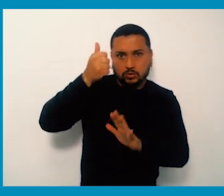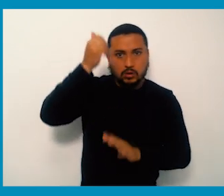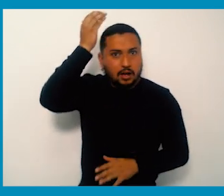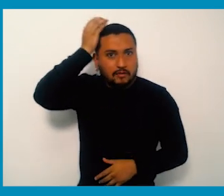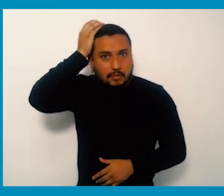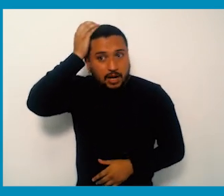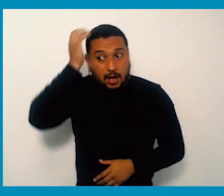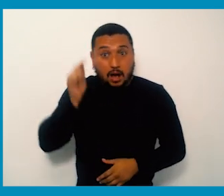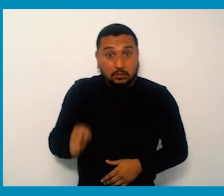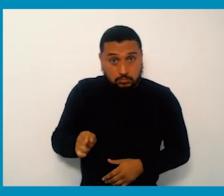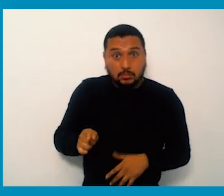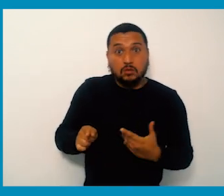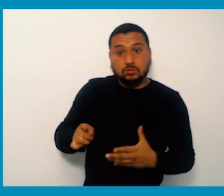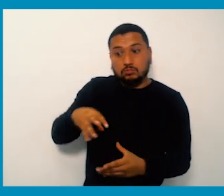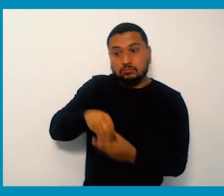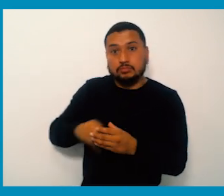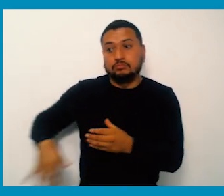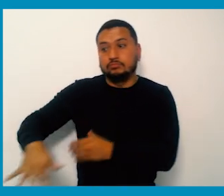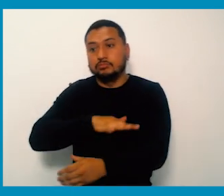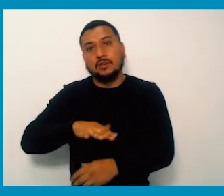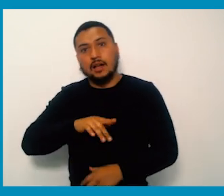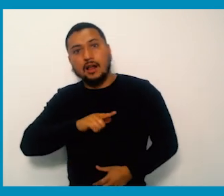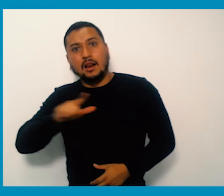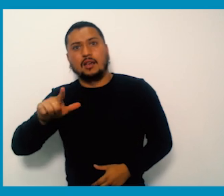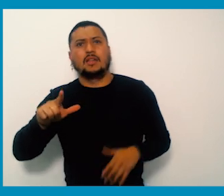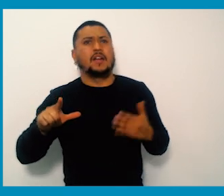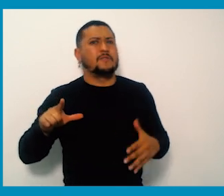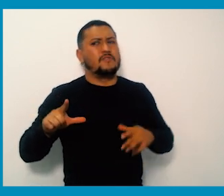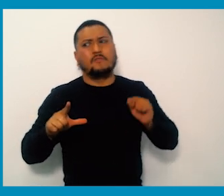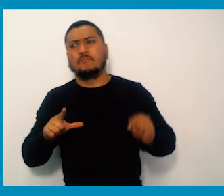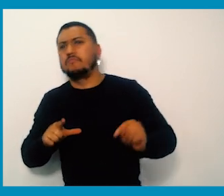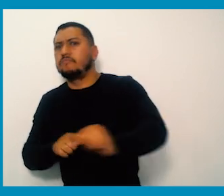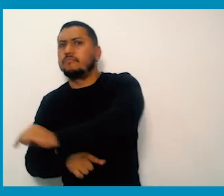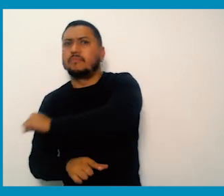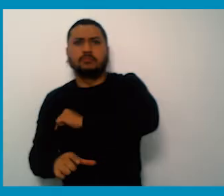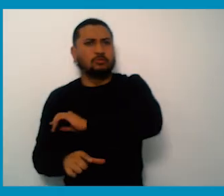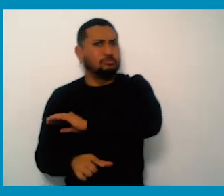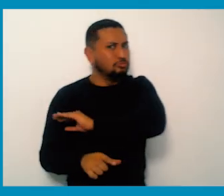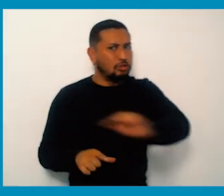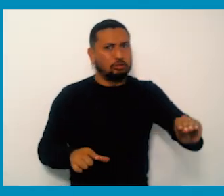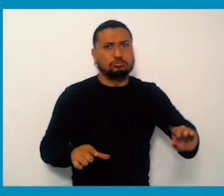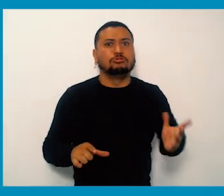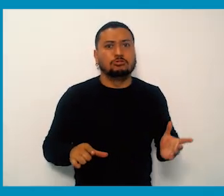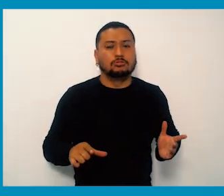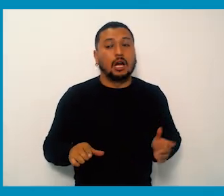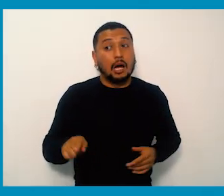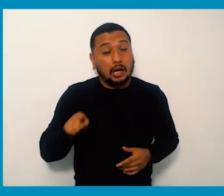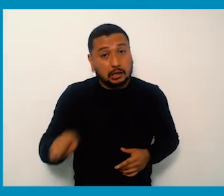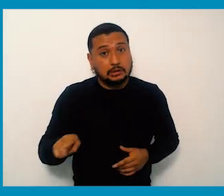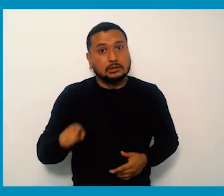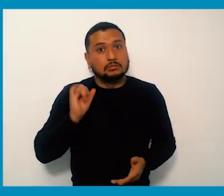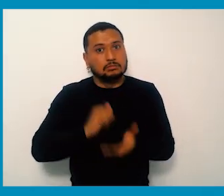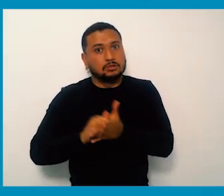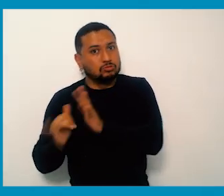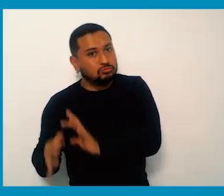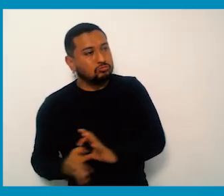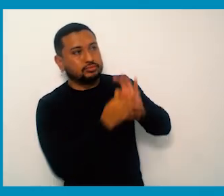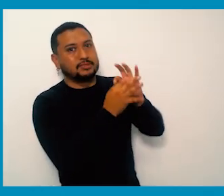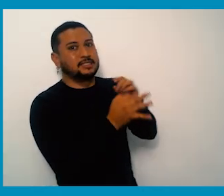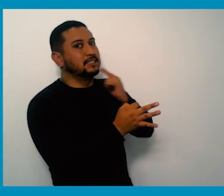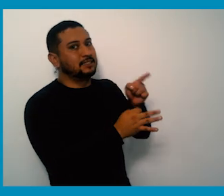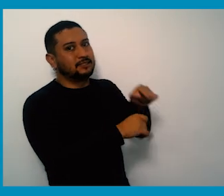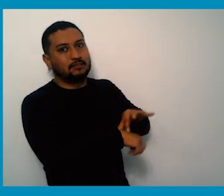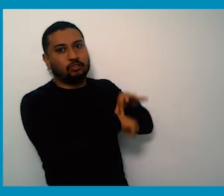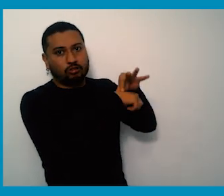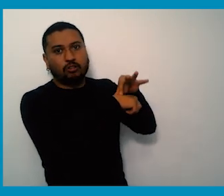Bueno, sin duda alguna, y gracias jefe Silvia, uno de los principales retos, lo han dicho los dos, está en el tema del compromiso,